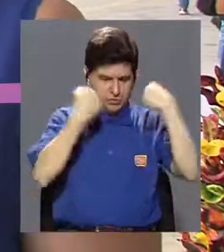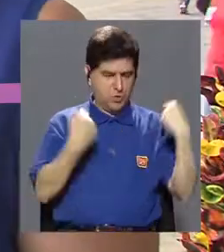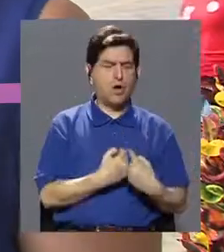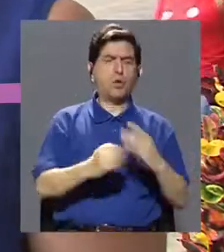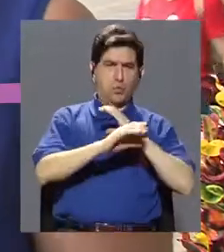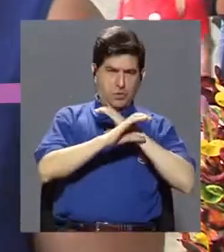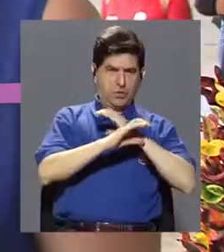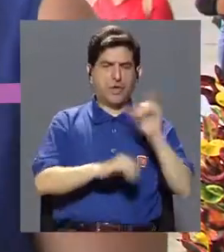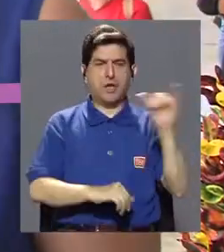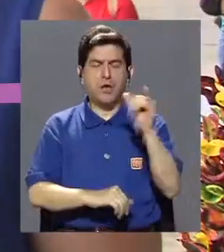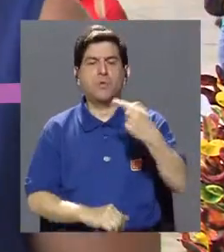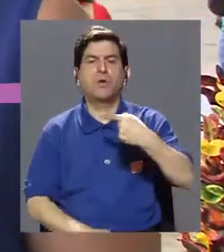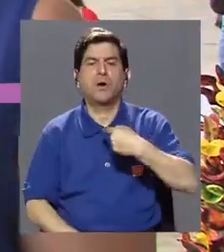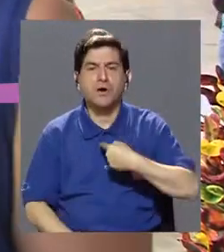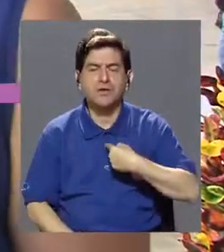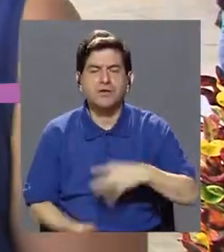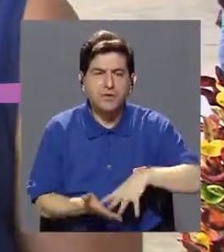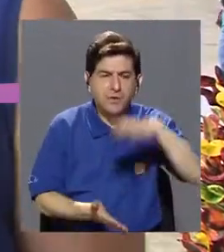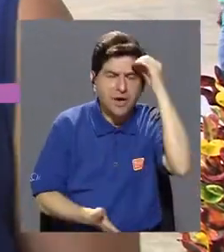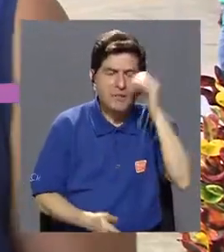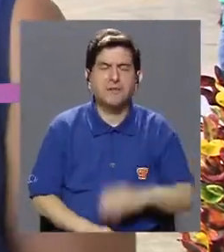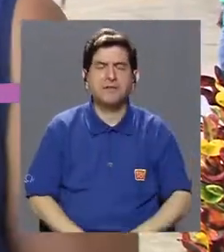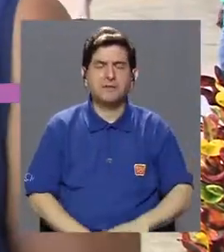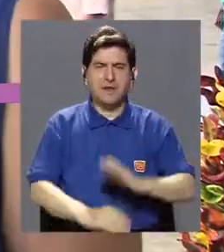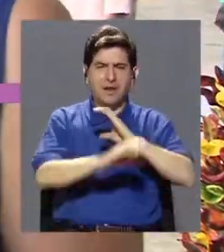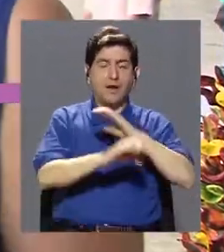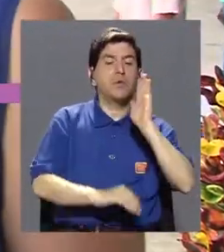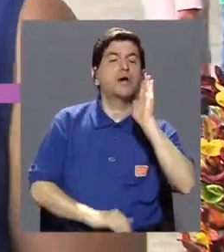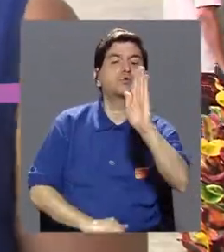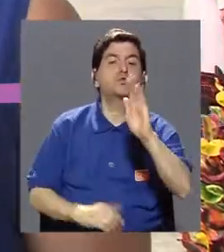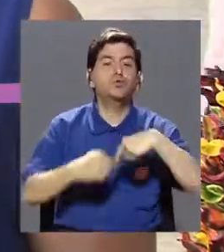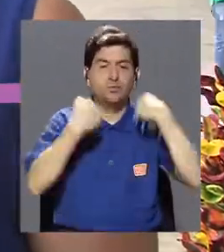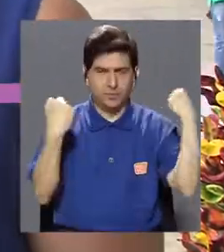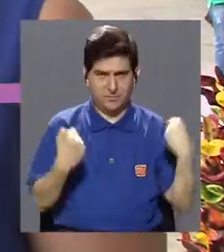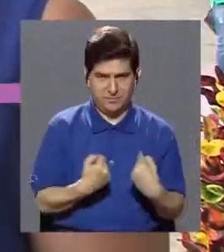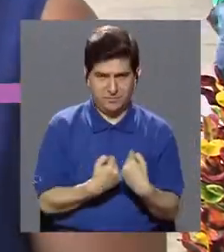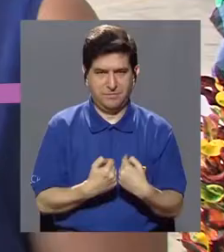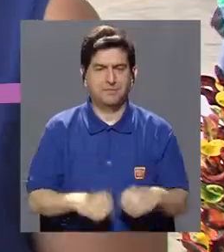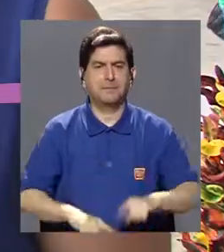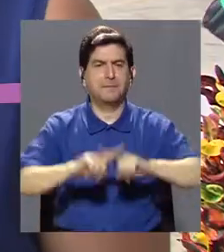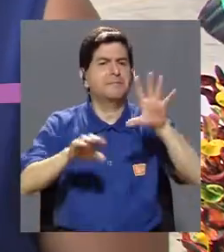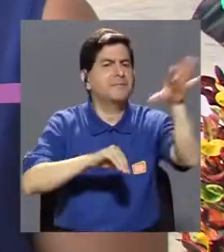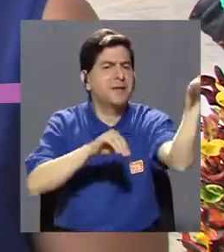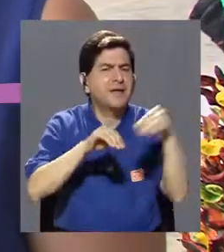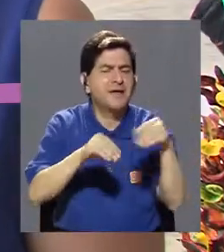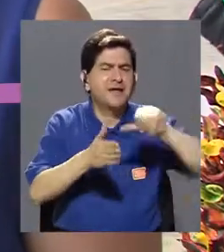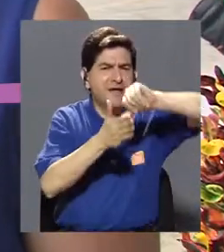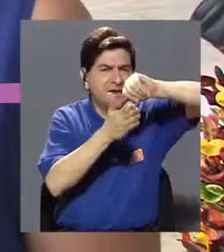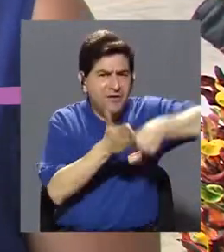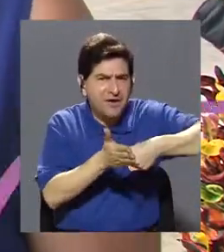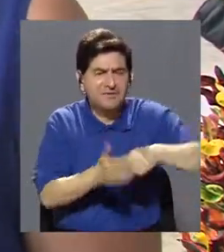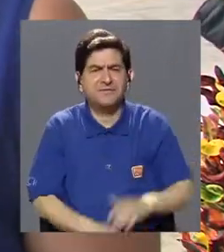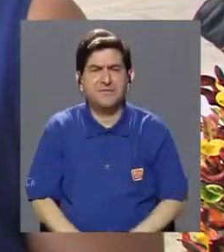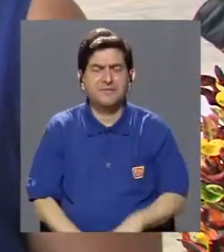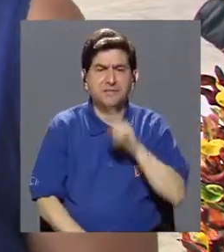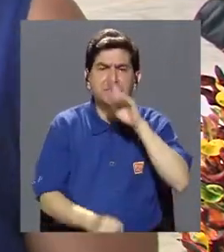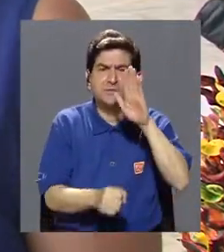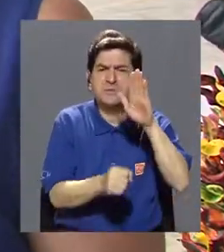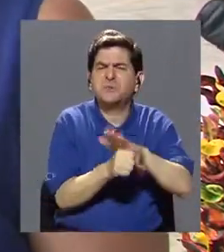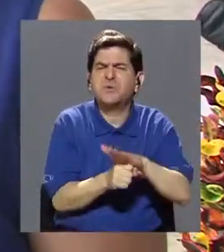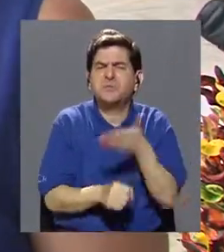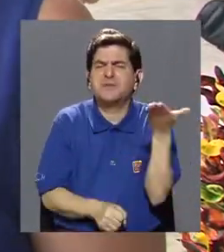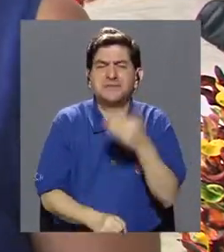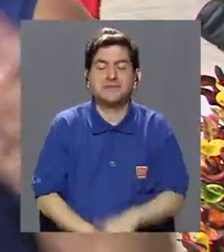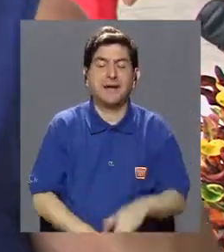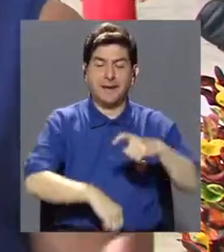voy a aprender a cuidar su corazón. Pero además, el énfasis en hacer una promesa es el momento,